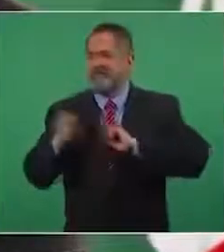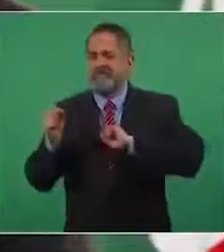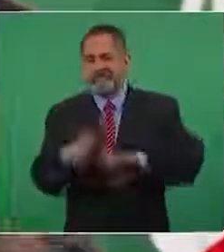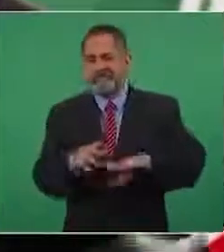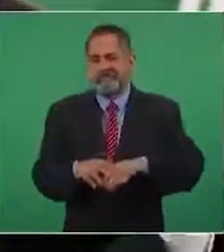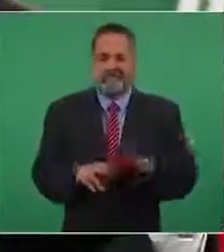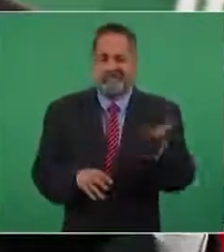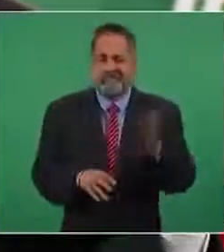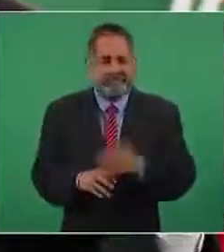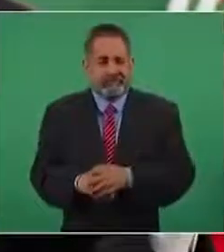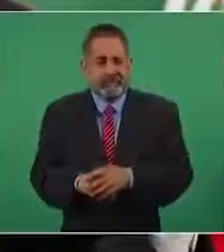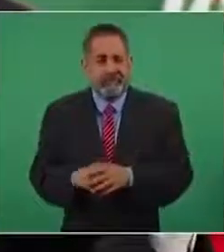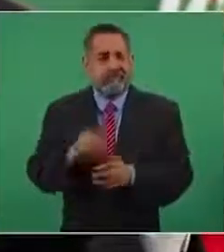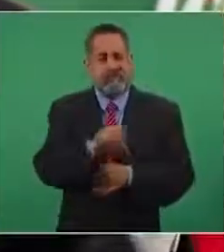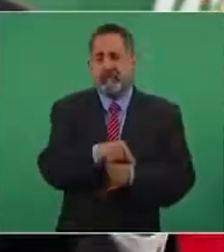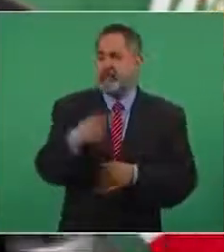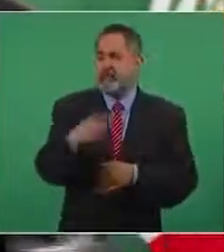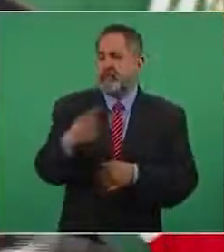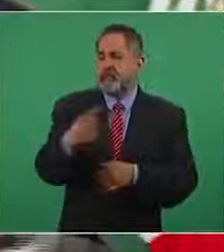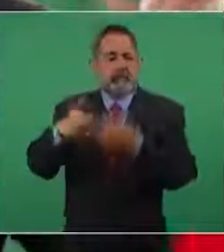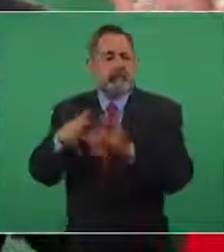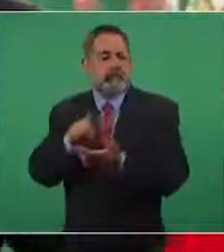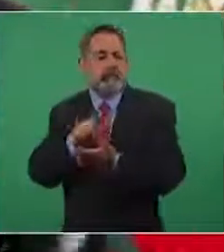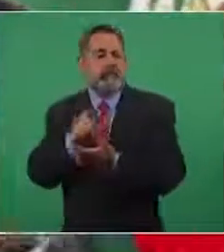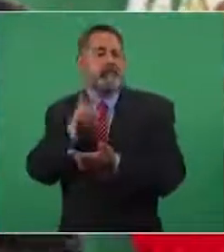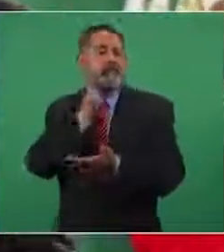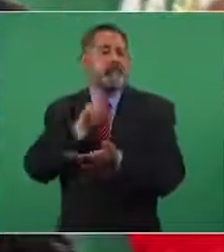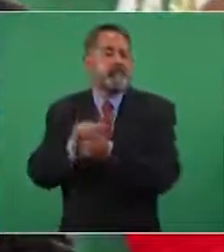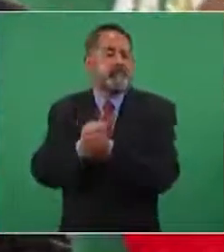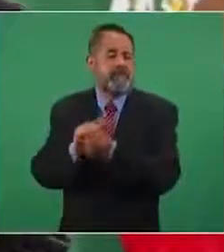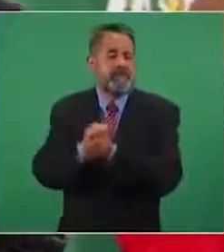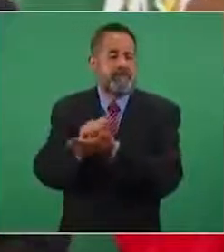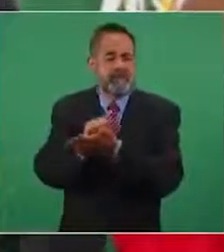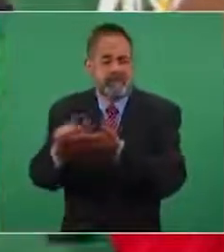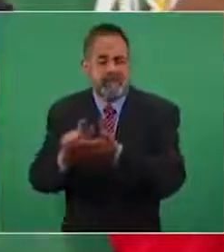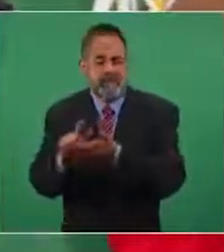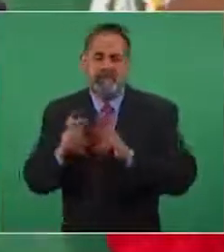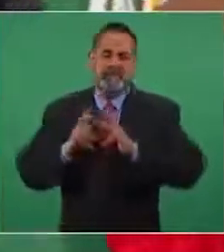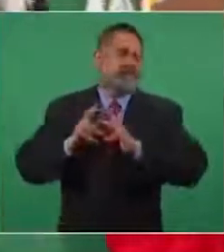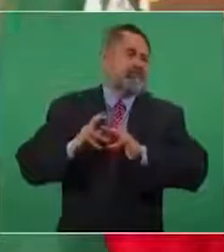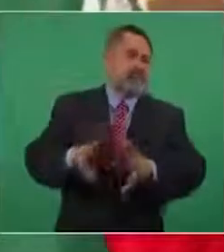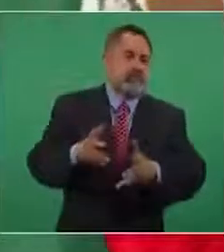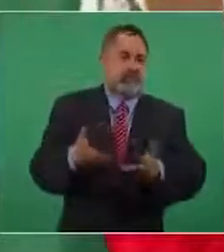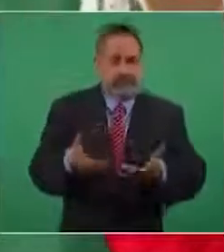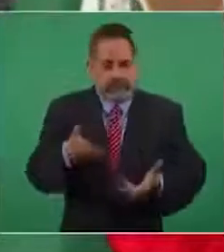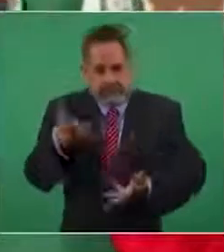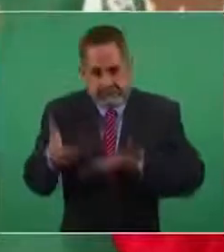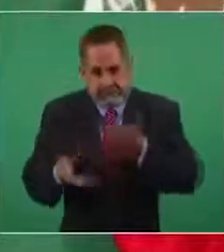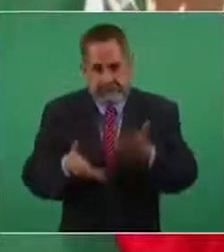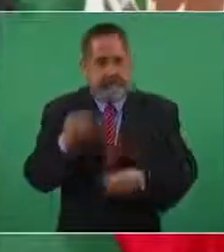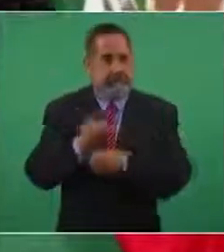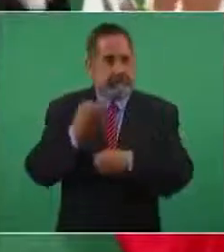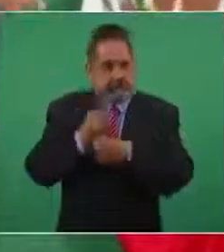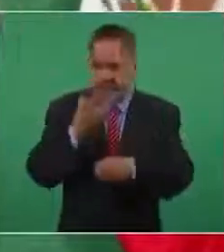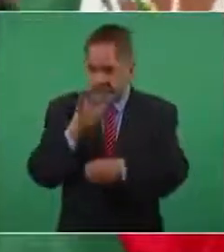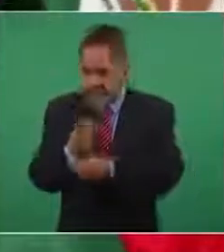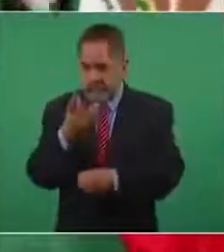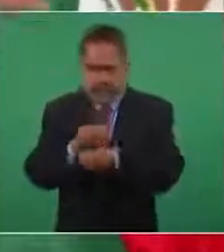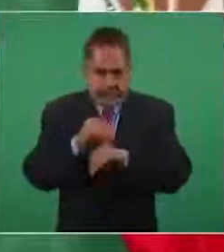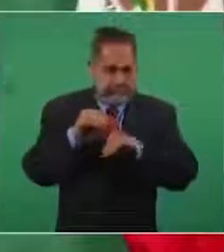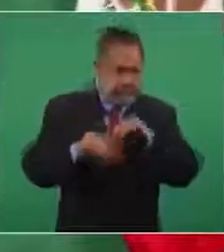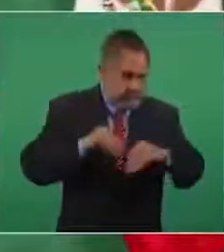querían acabar con las refinerías, convertirlas en chatarras, ahí estamos rehabilitándolas,